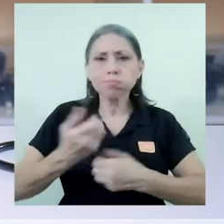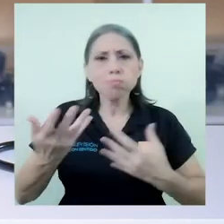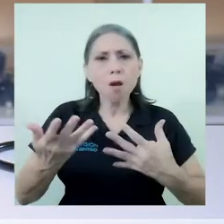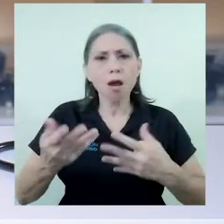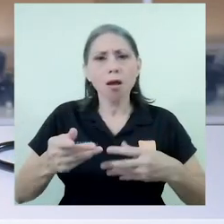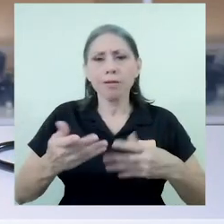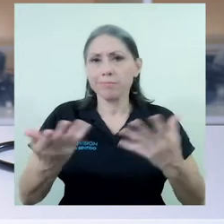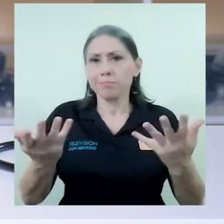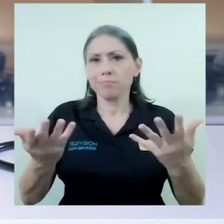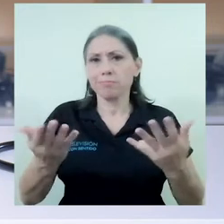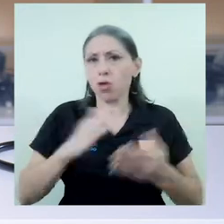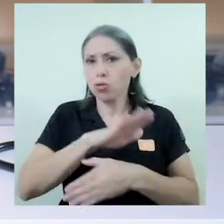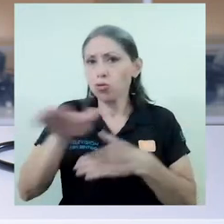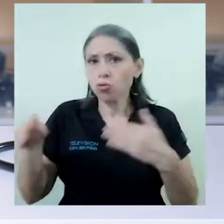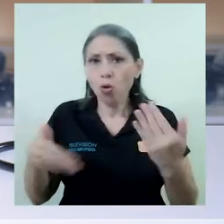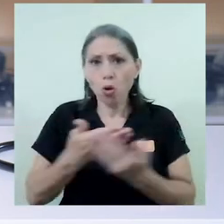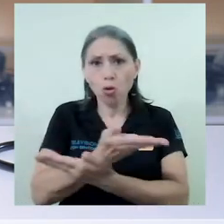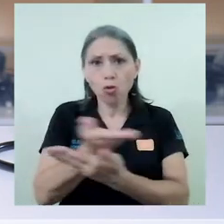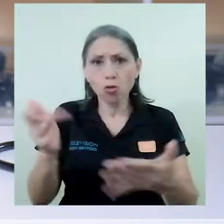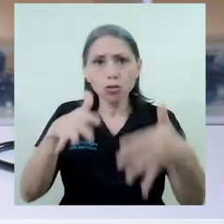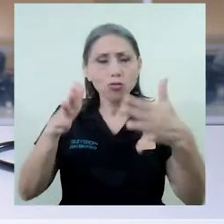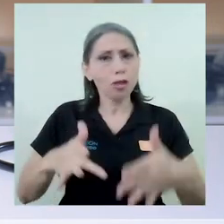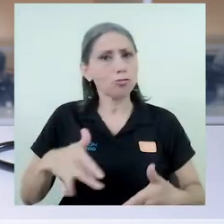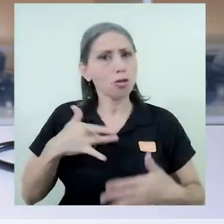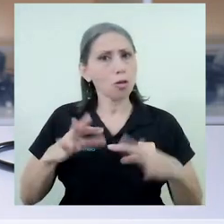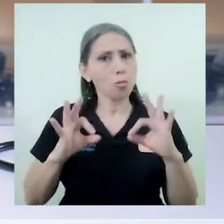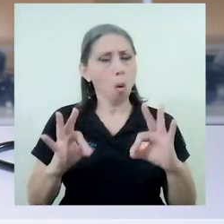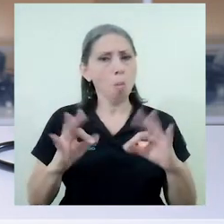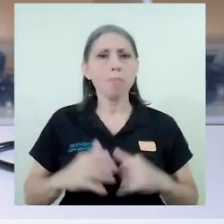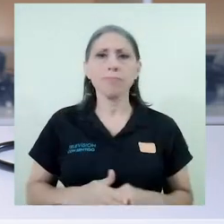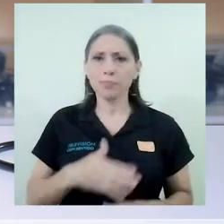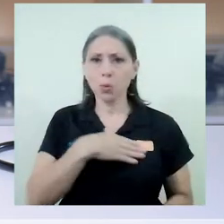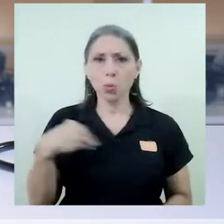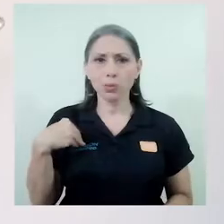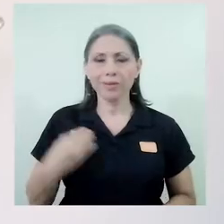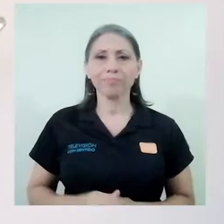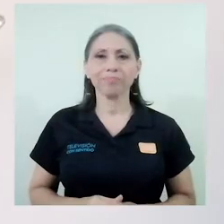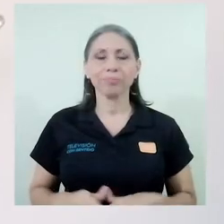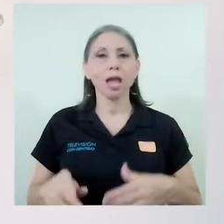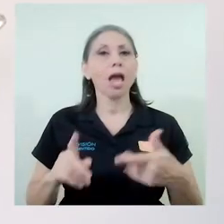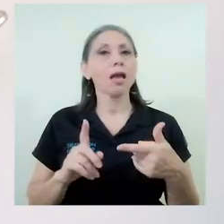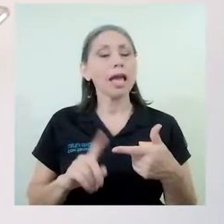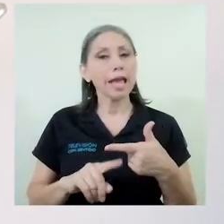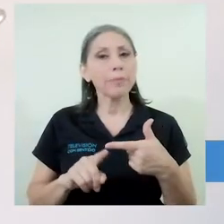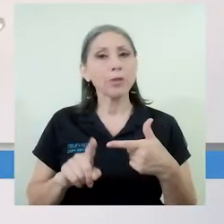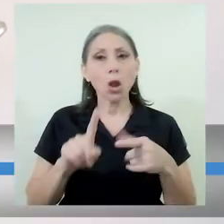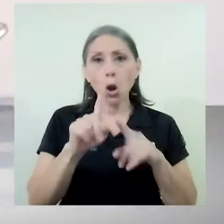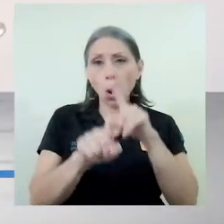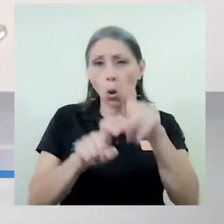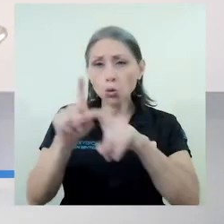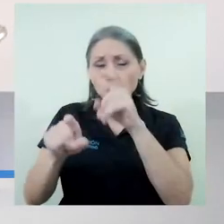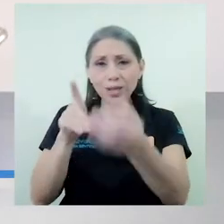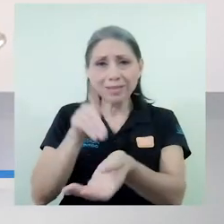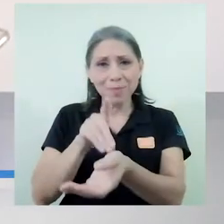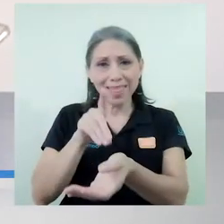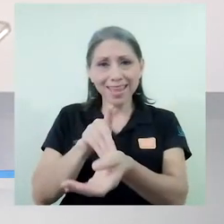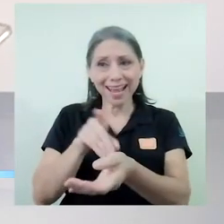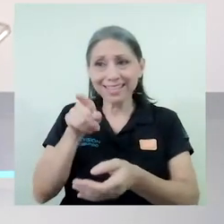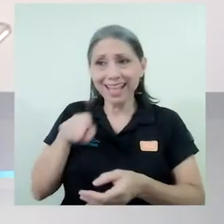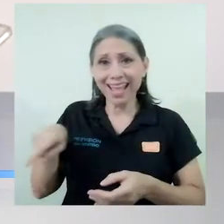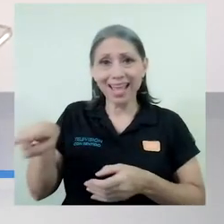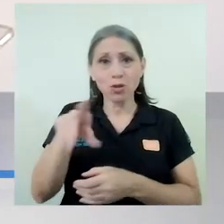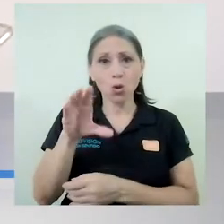prácticamente todos los muchachos. En cuanto a las consultas médicas, el personal de la OBS está atendiendo